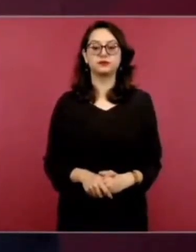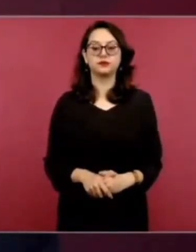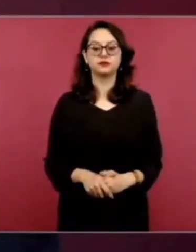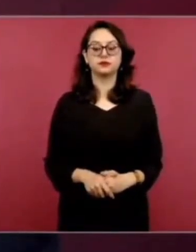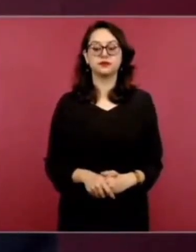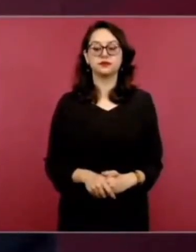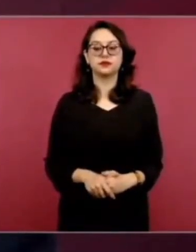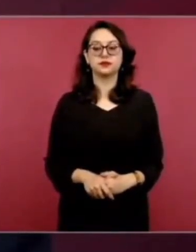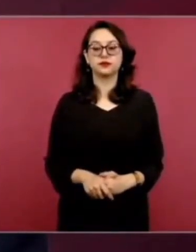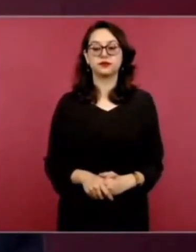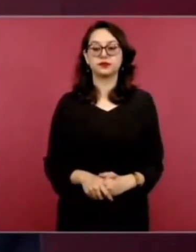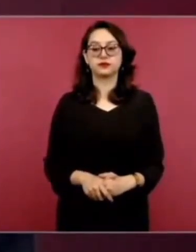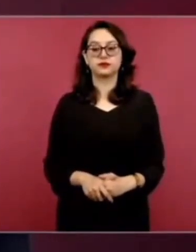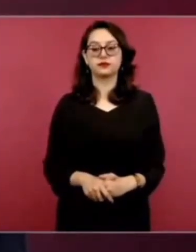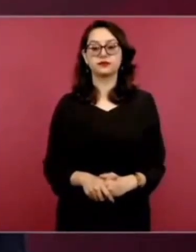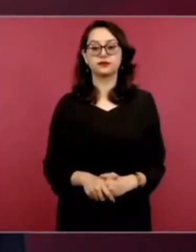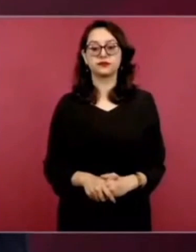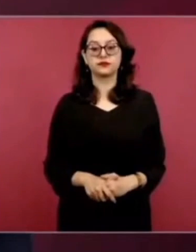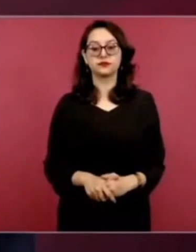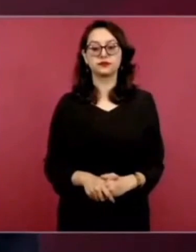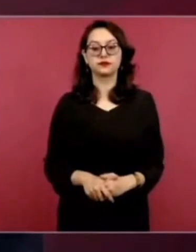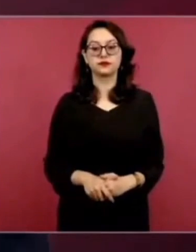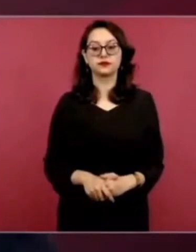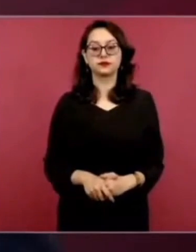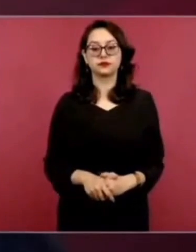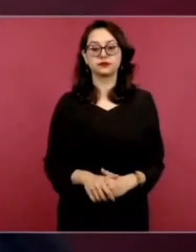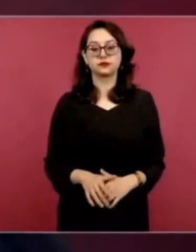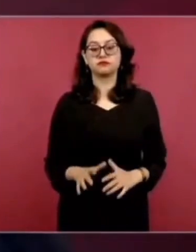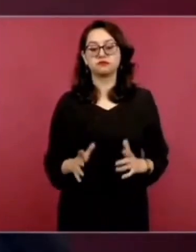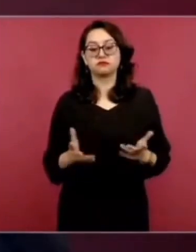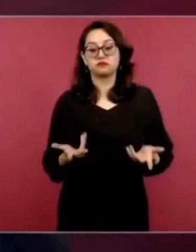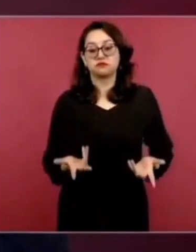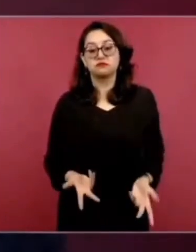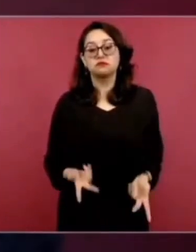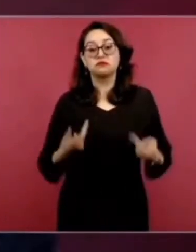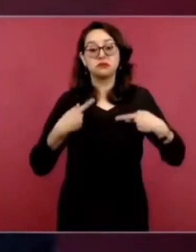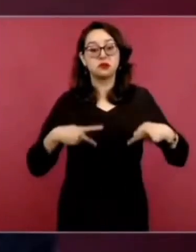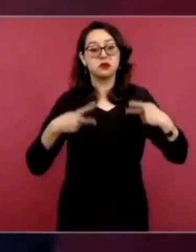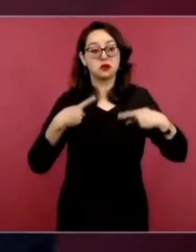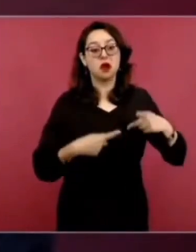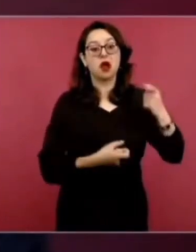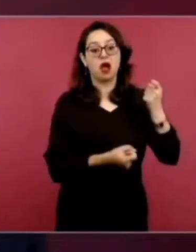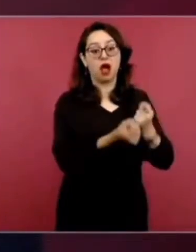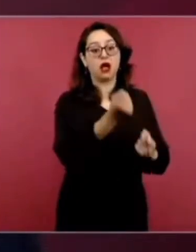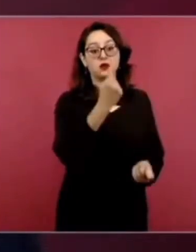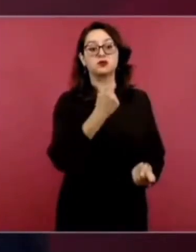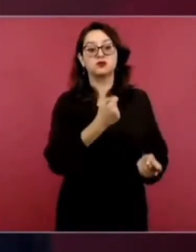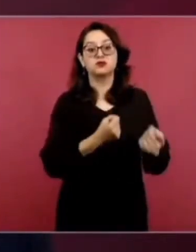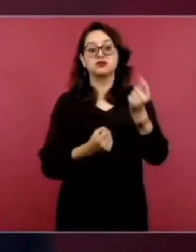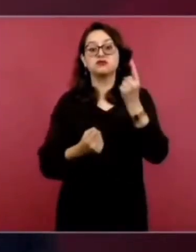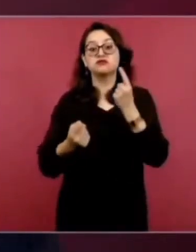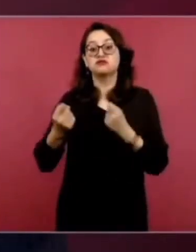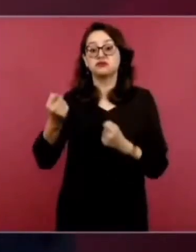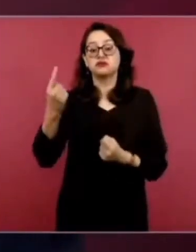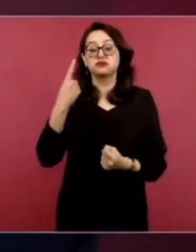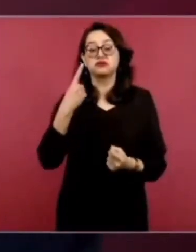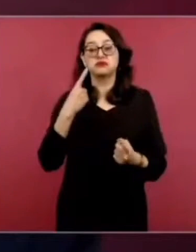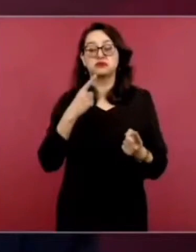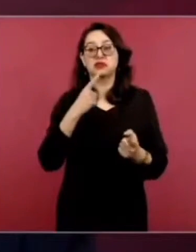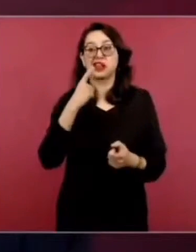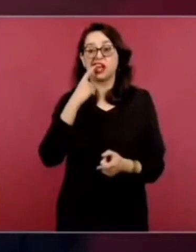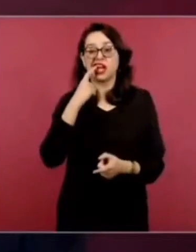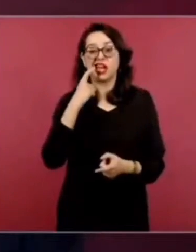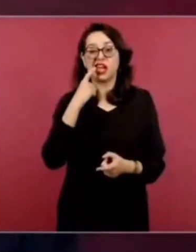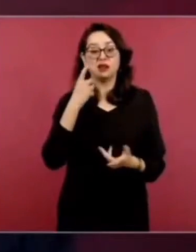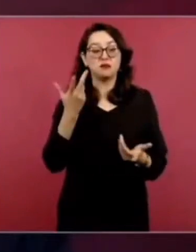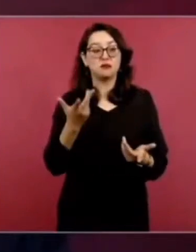el mandamiento de la ley del talión, de diente por diente y ojo por ojo, pero yo